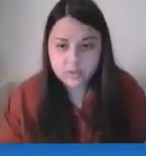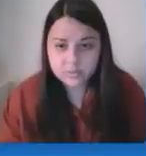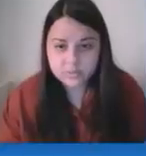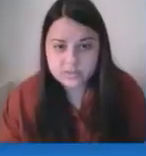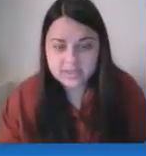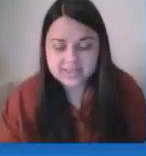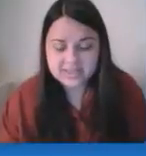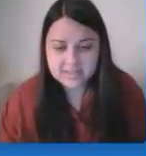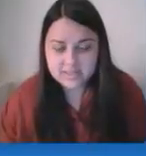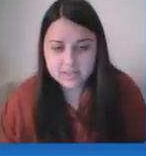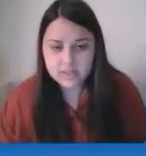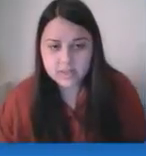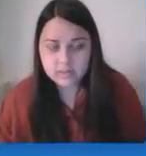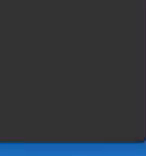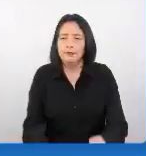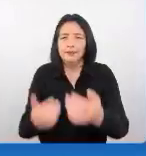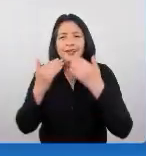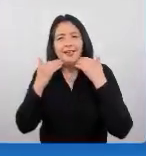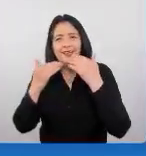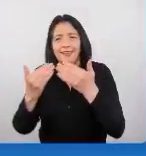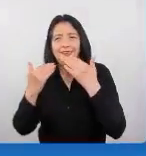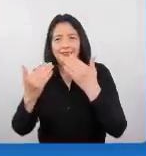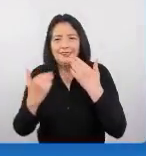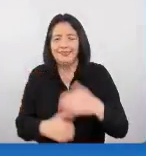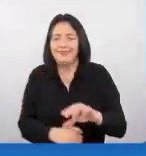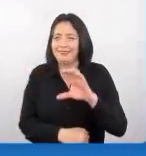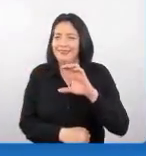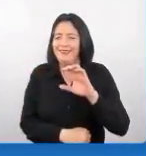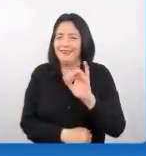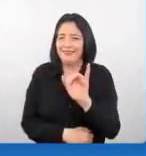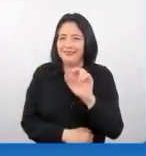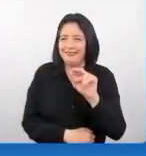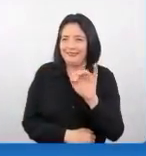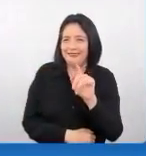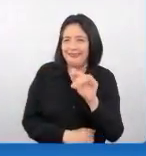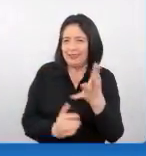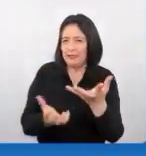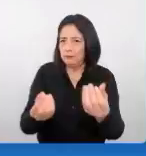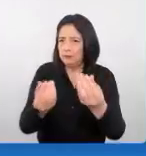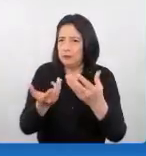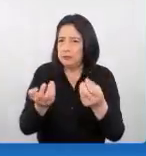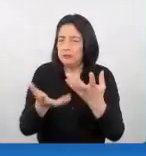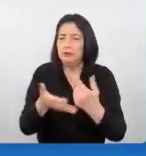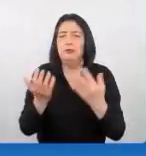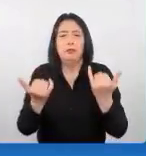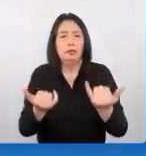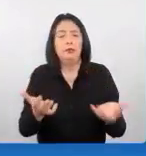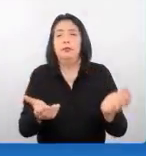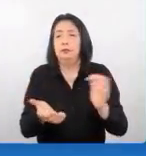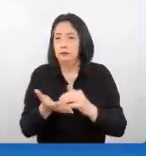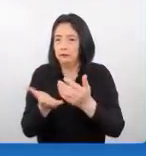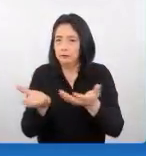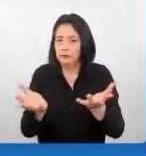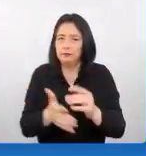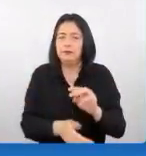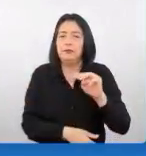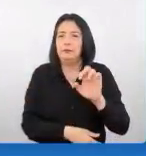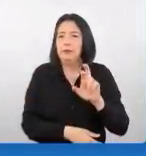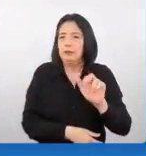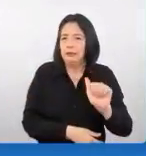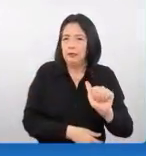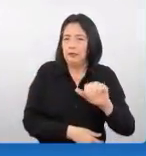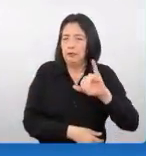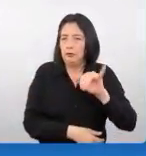muchas gracias Cintia por tu aporte llamamos nuevamente a María José